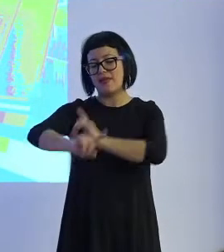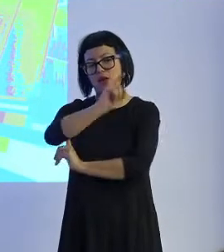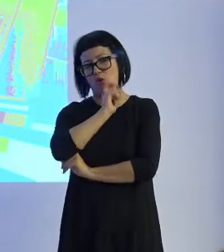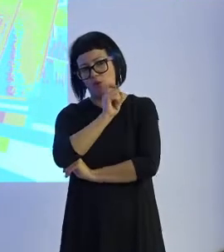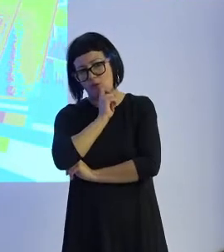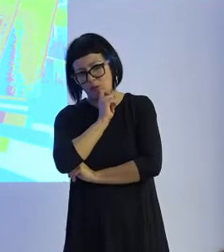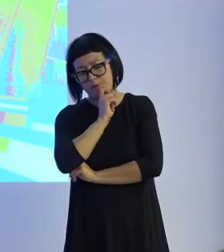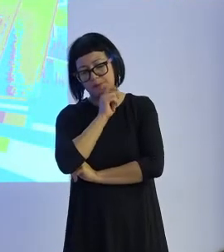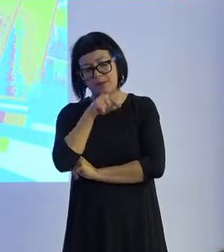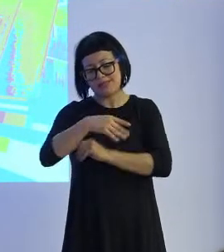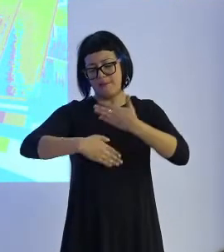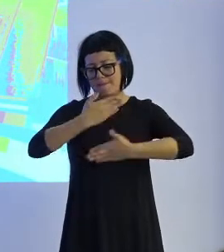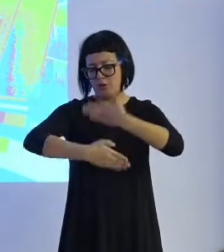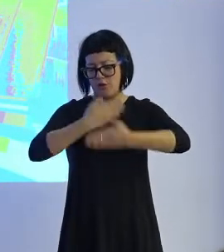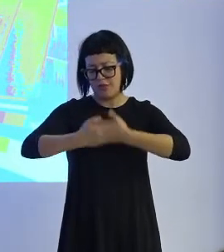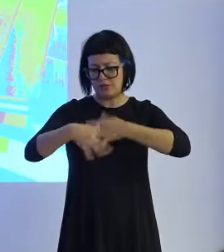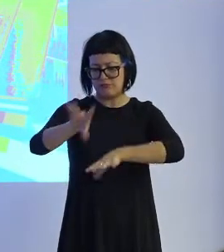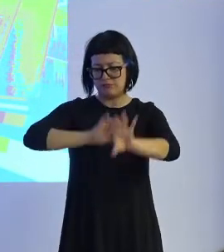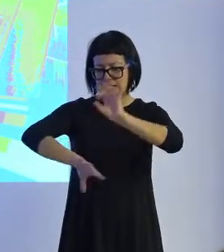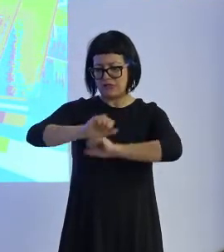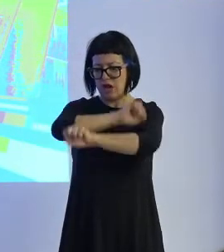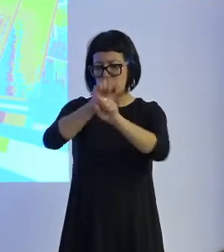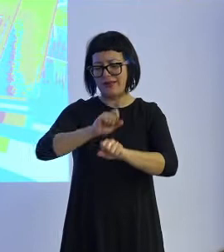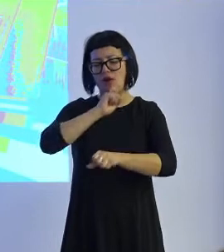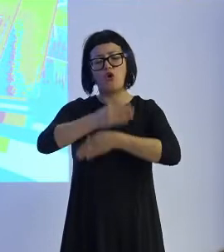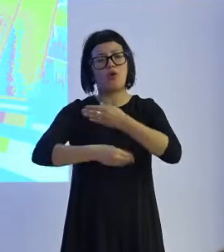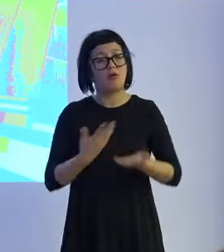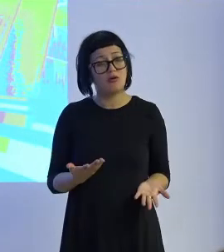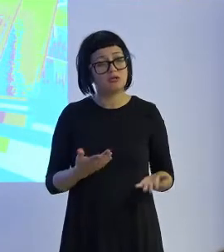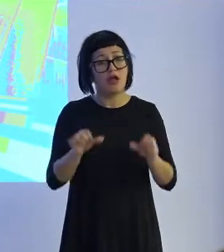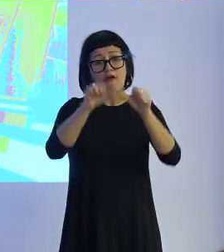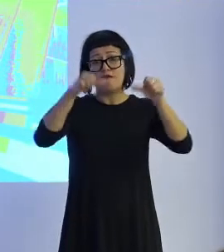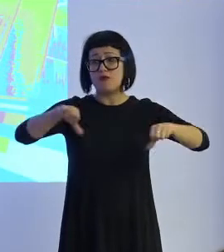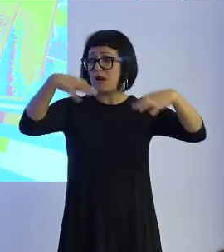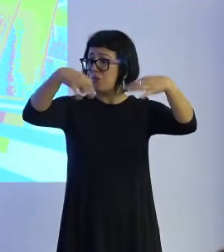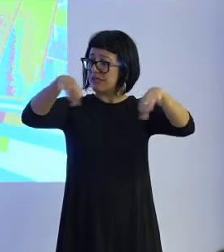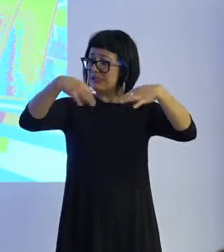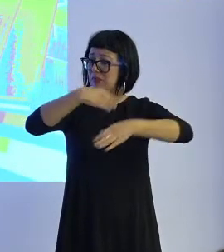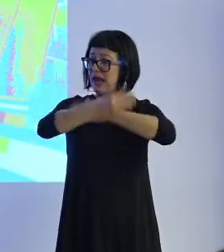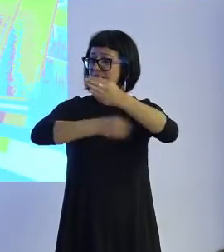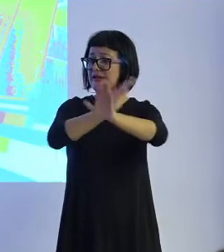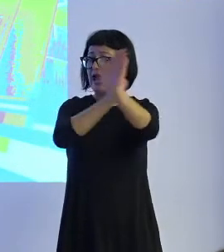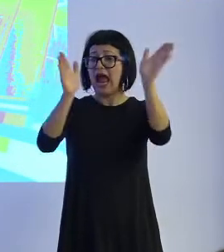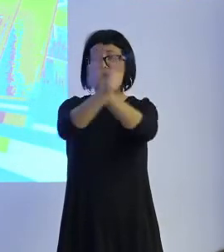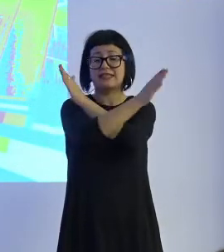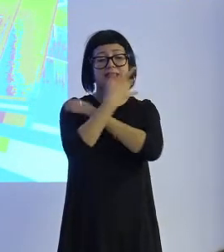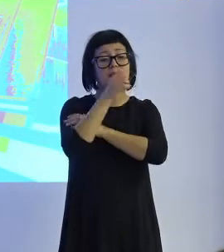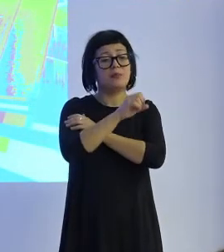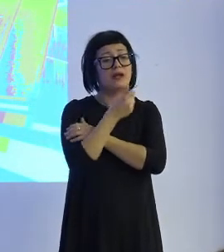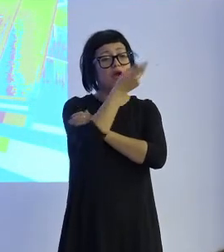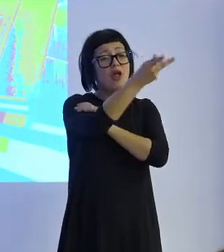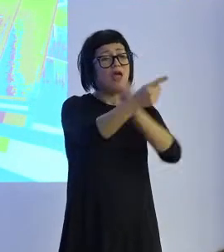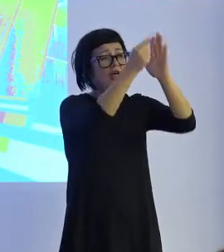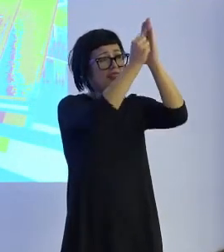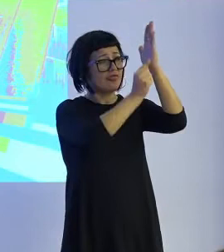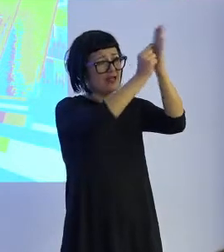¿Cómo se produce ese proceso de la decisión automatizada? De forma muy simplista, esto se produce mediante el análisis de una cantidad